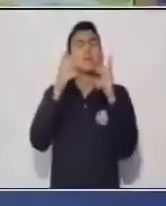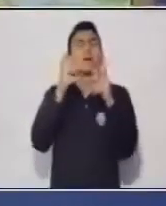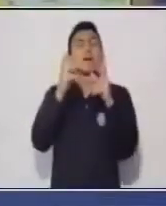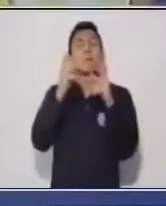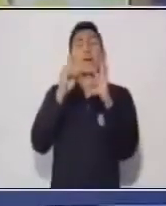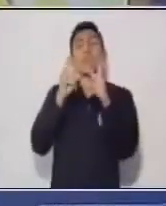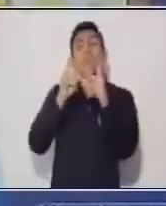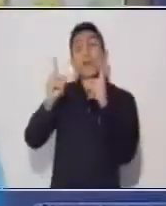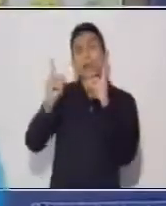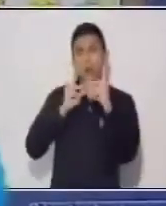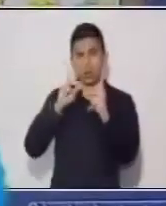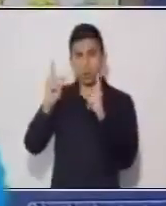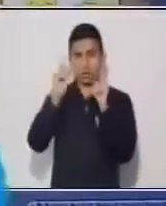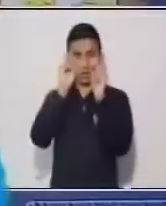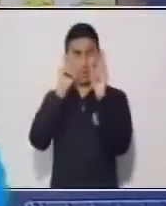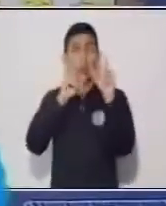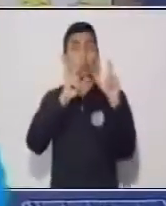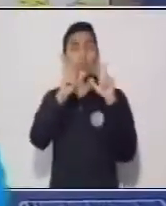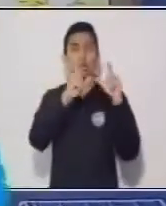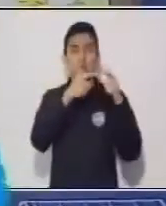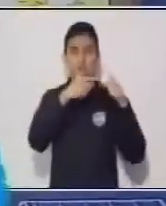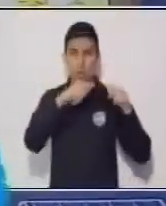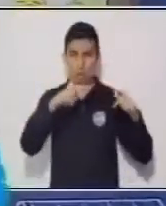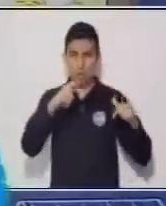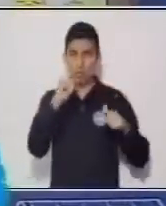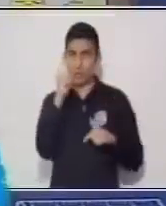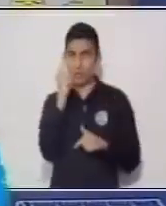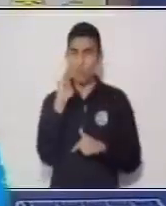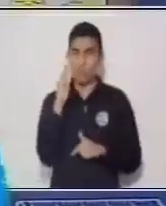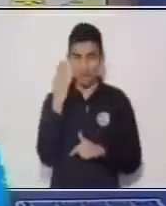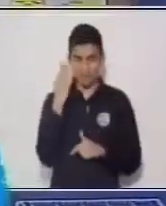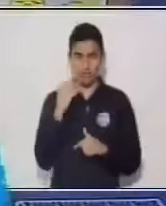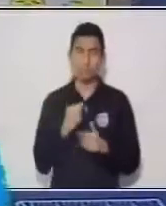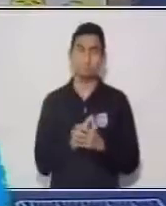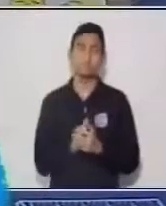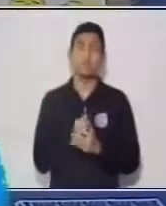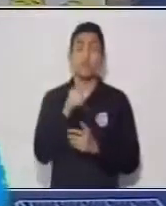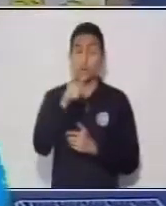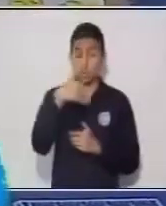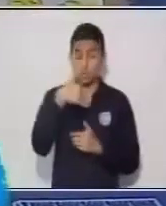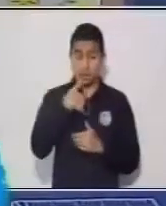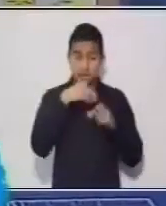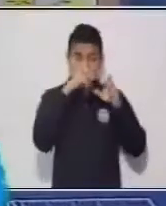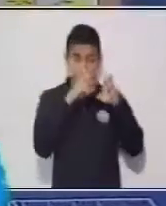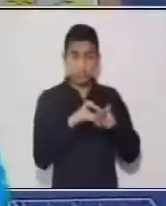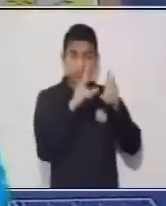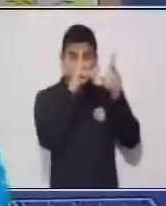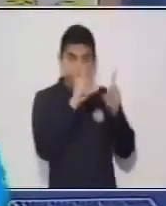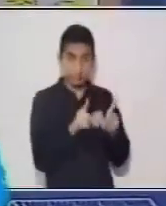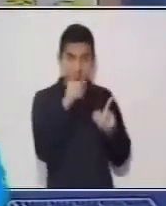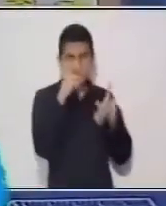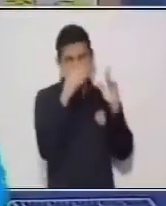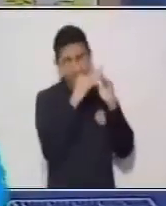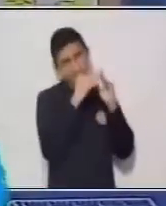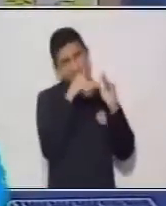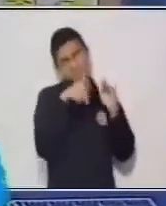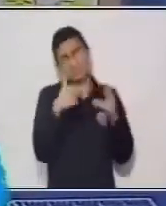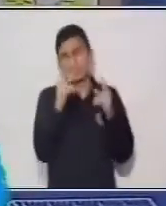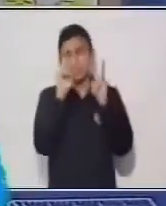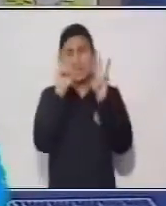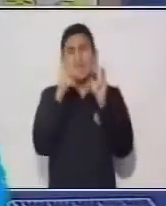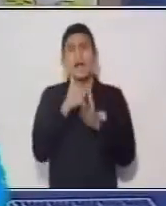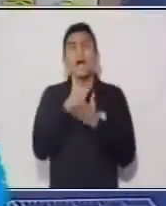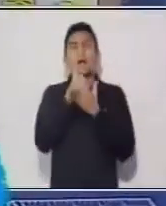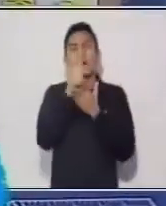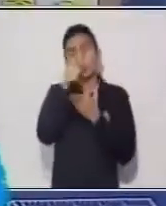del Área de Comunicación y Lenguaje de Primero Básico. Si en casa hay alguna persona con discapacidad, ese tema les ayudará